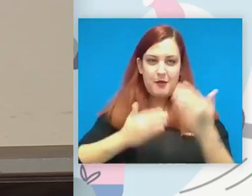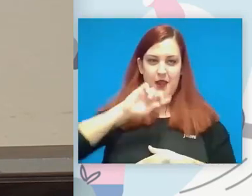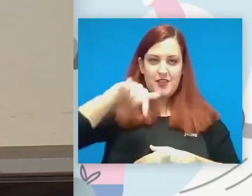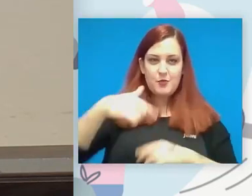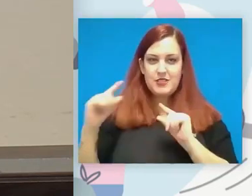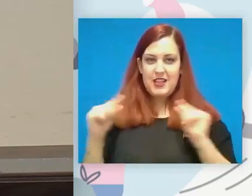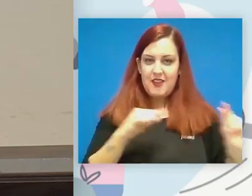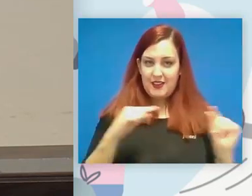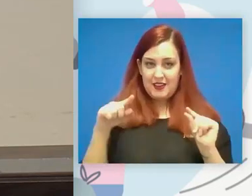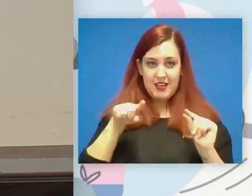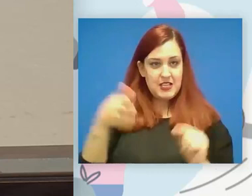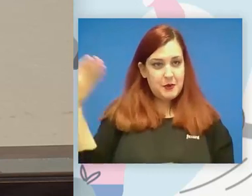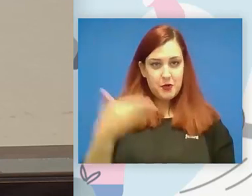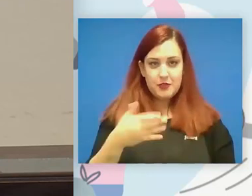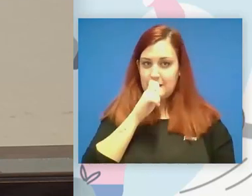quizá lo más importante.